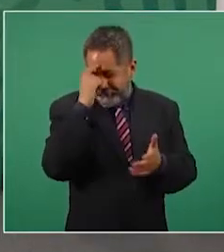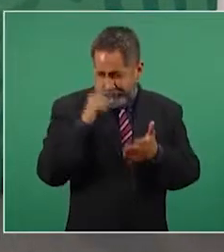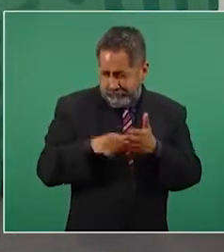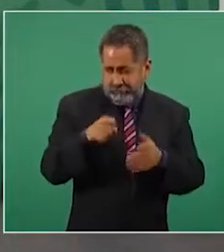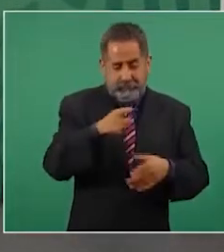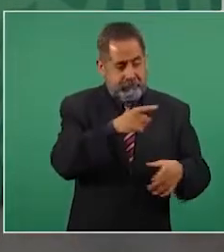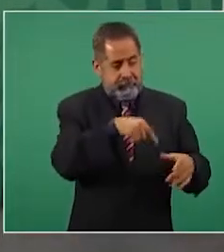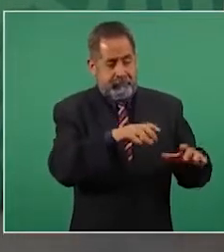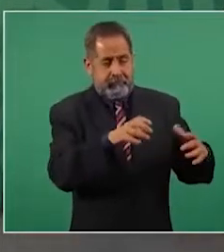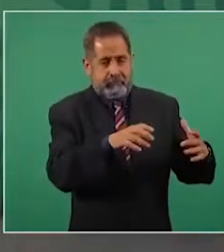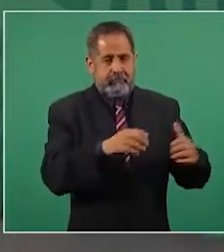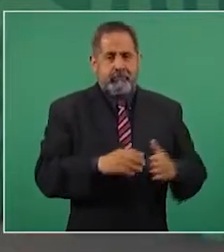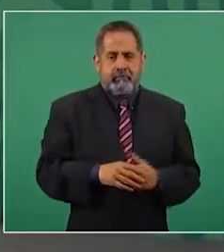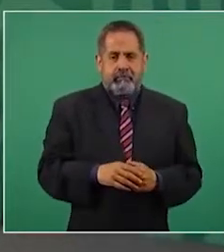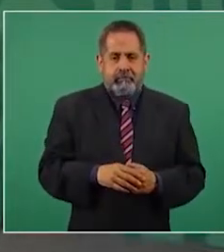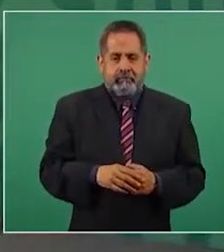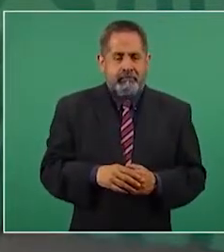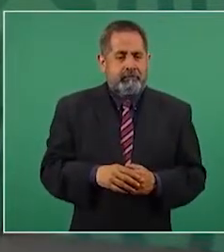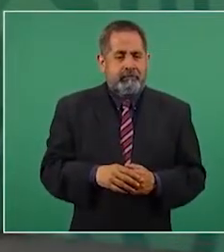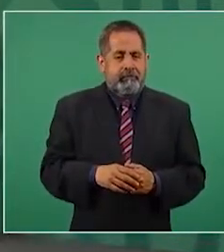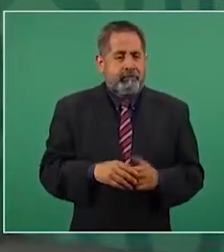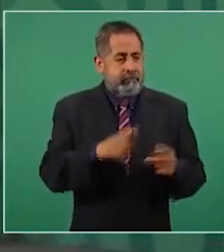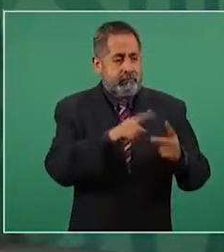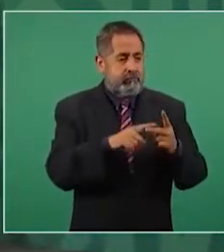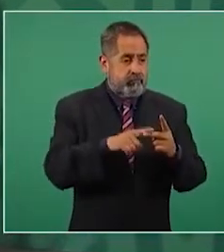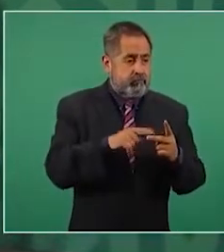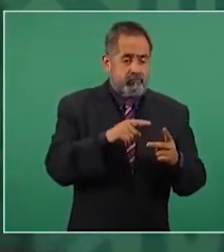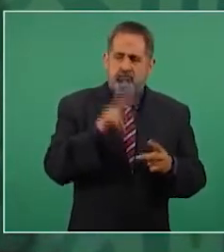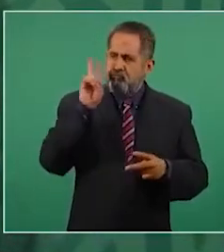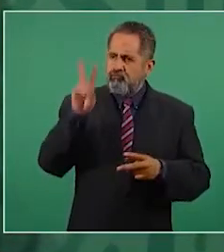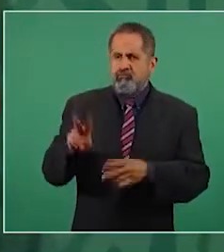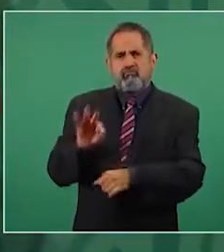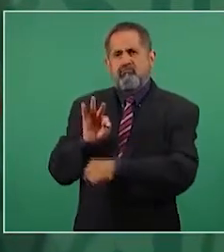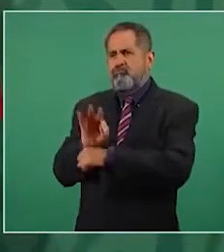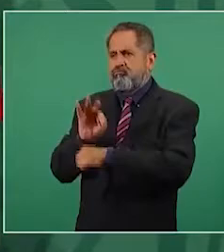Electoral, son demócratas?